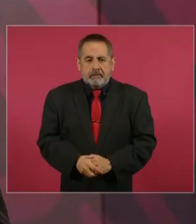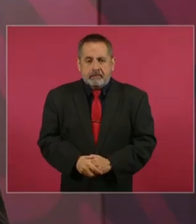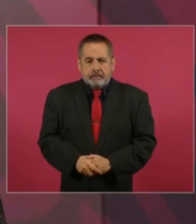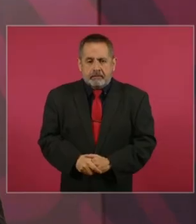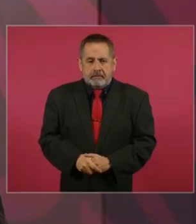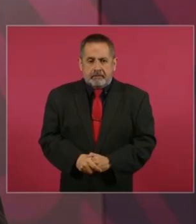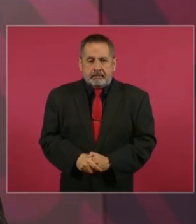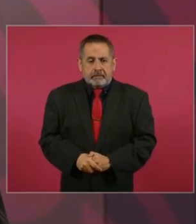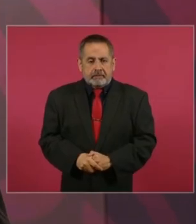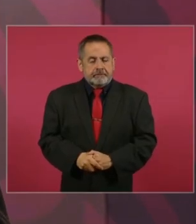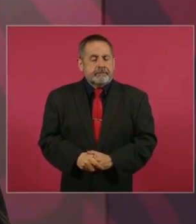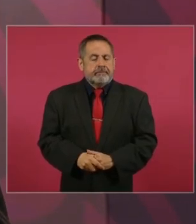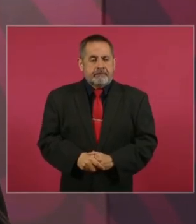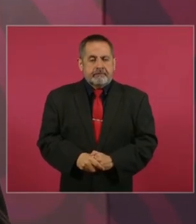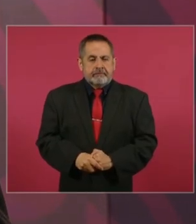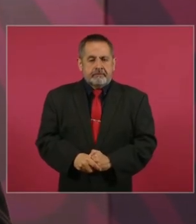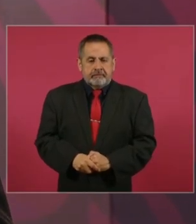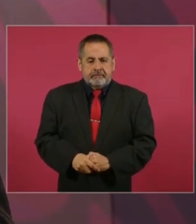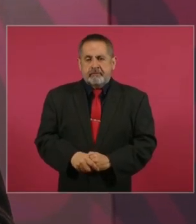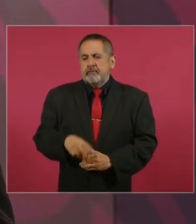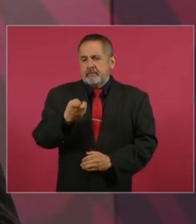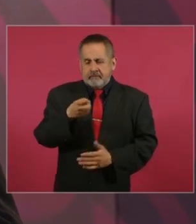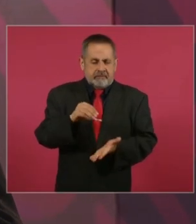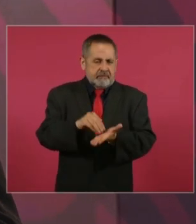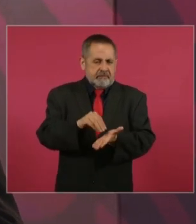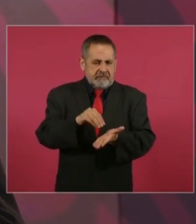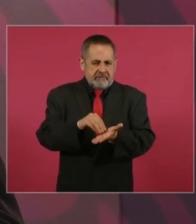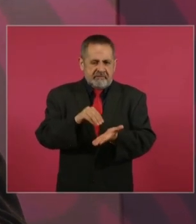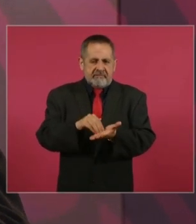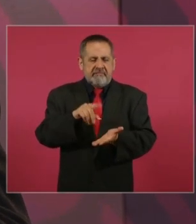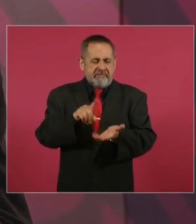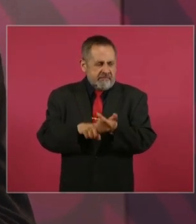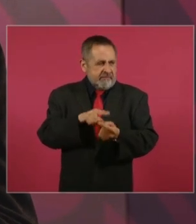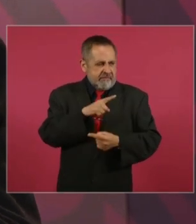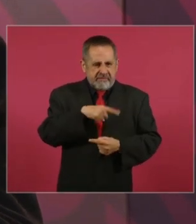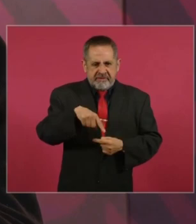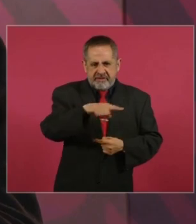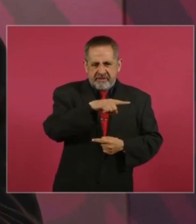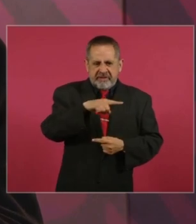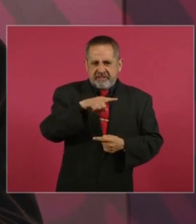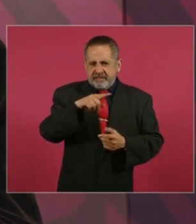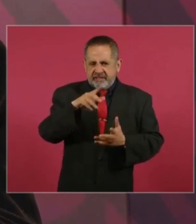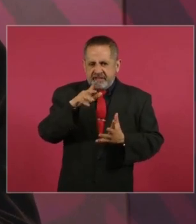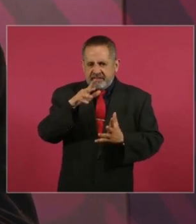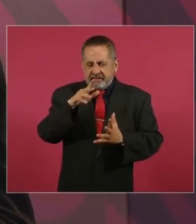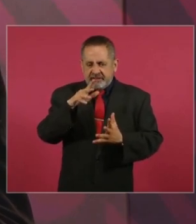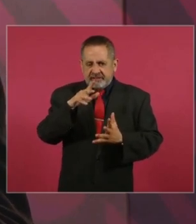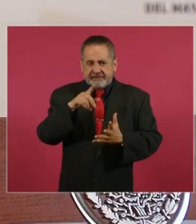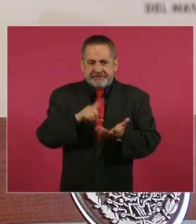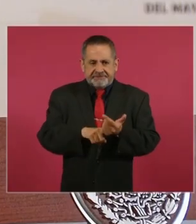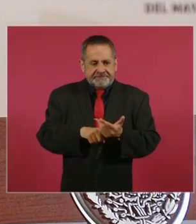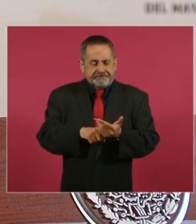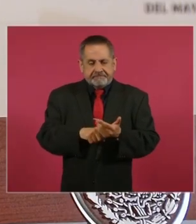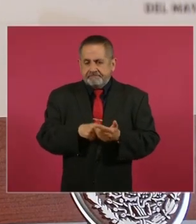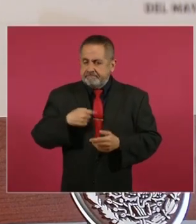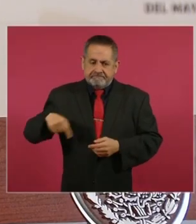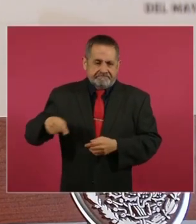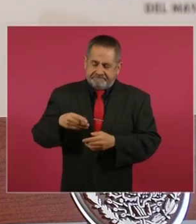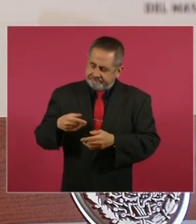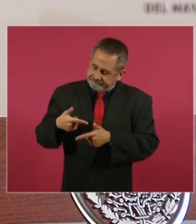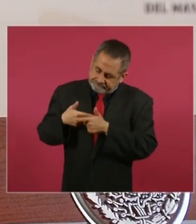Entonces, hay todavía que seguir avanzando.